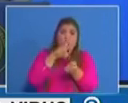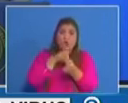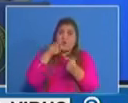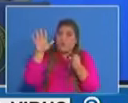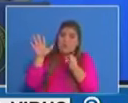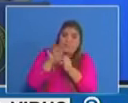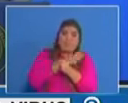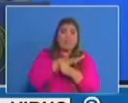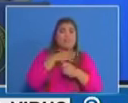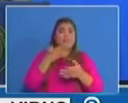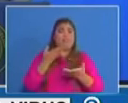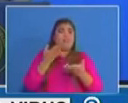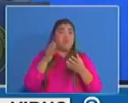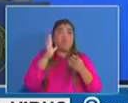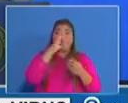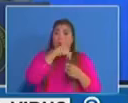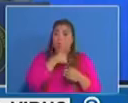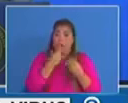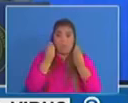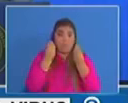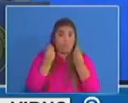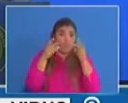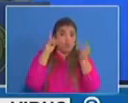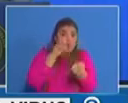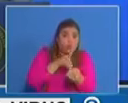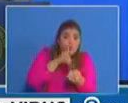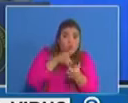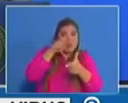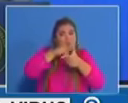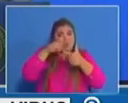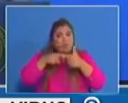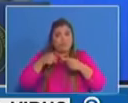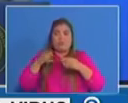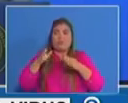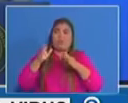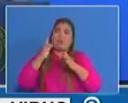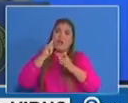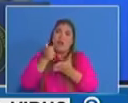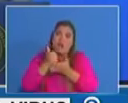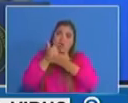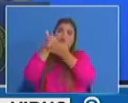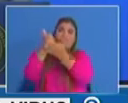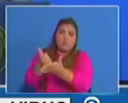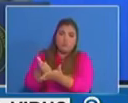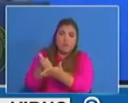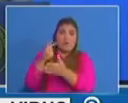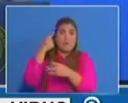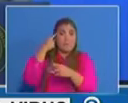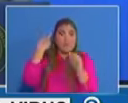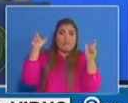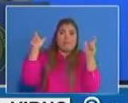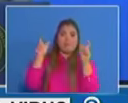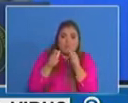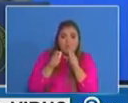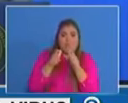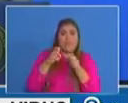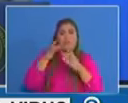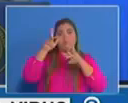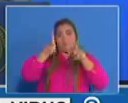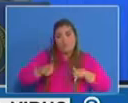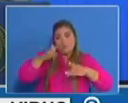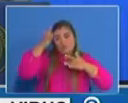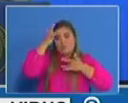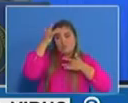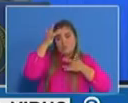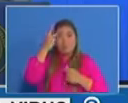y también por otro lado enfocarnos en la identificación temprana de aquellos casos y de sus